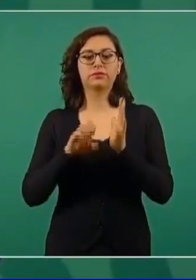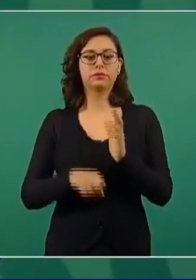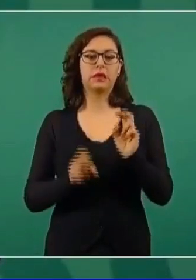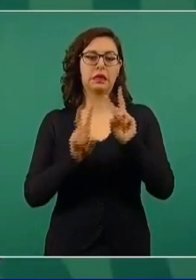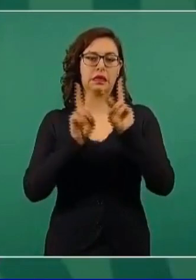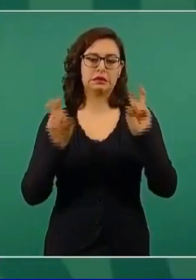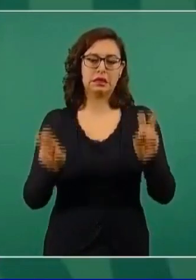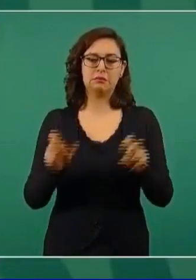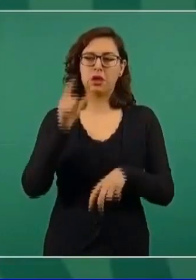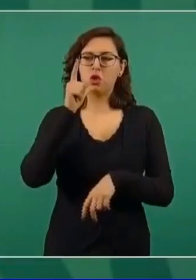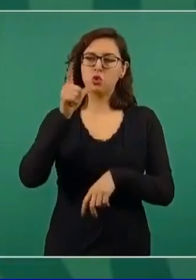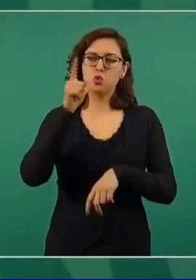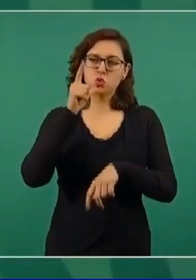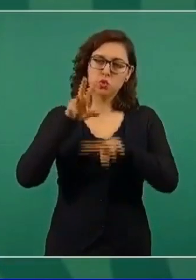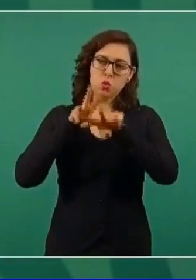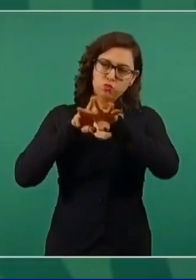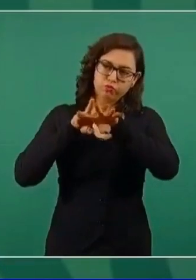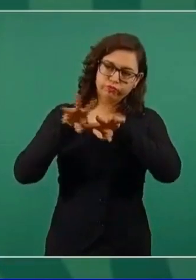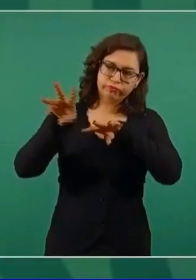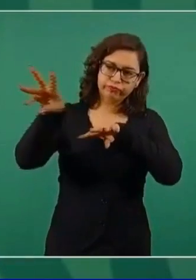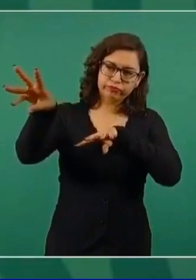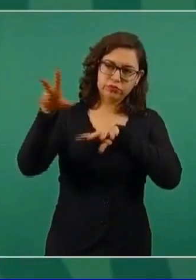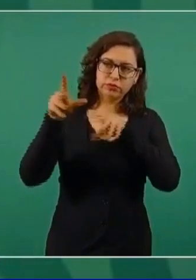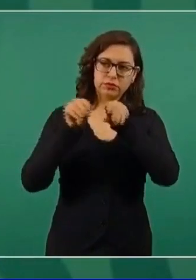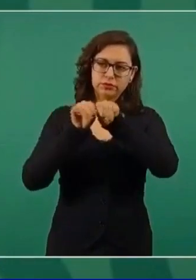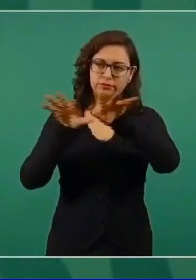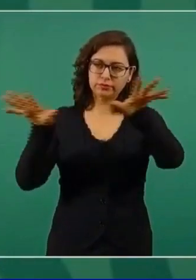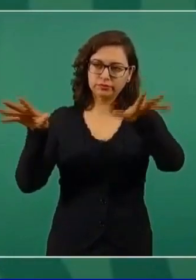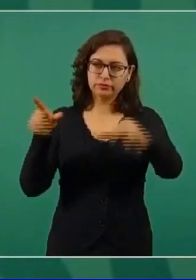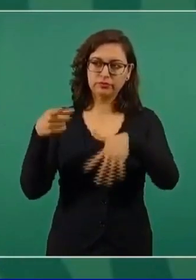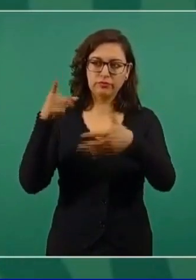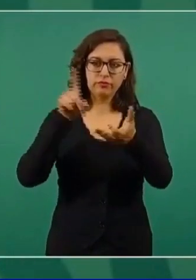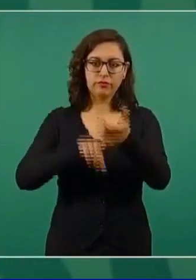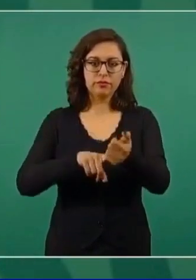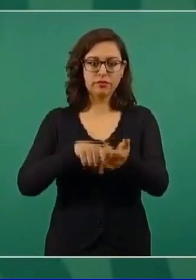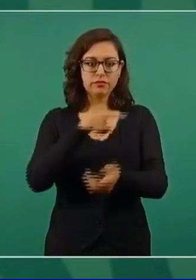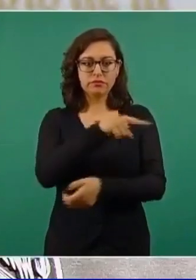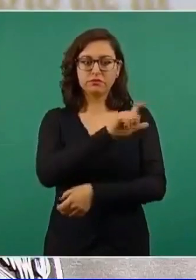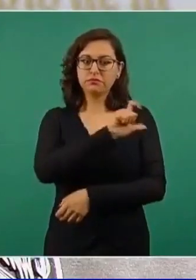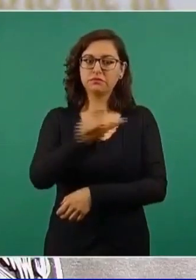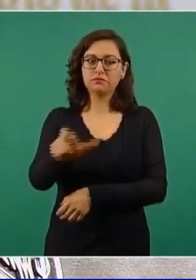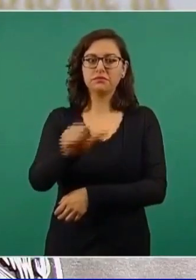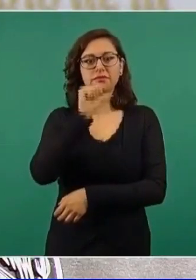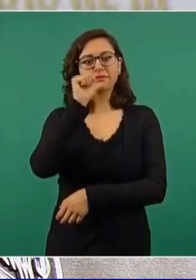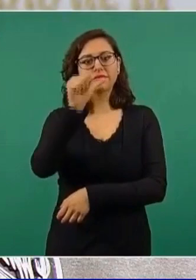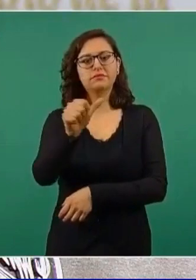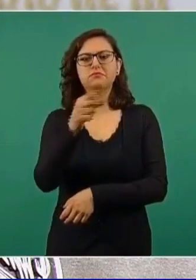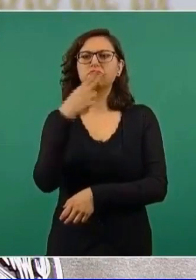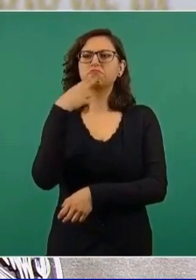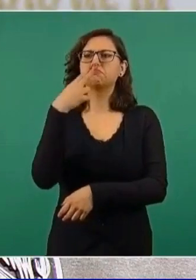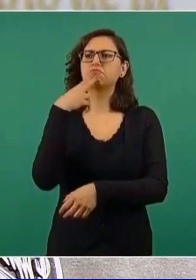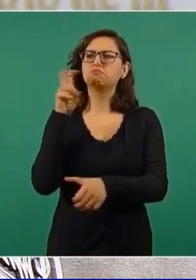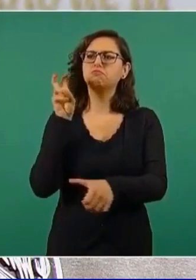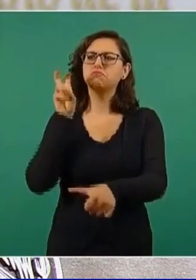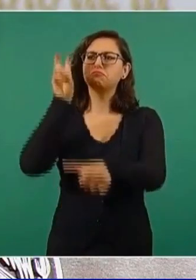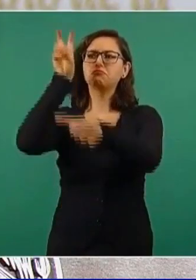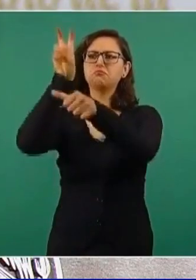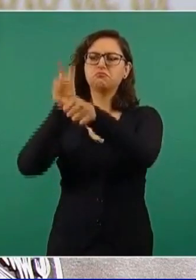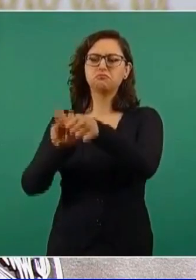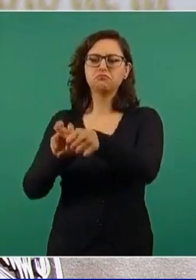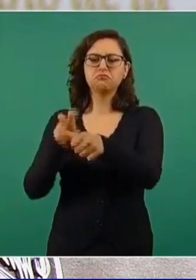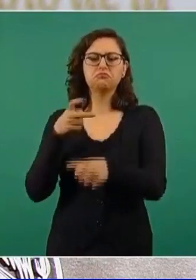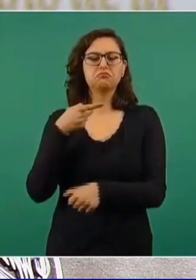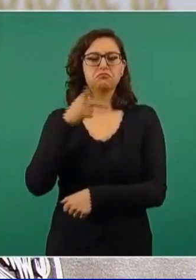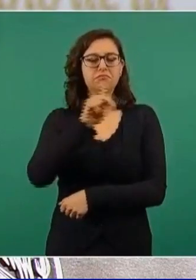para la transmisión de energía no se paga. Es un